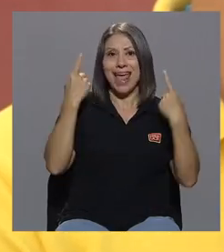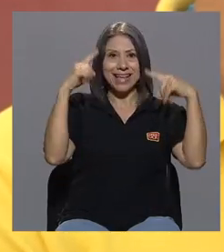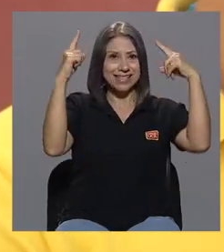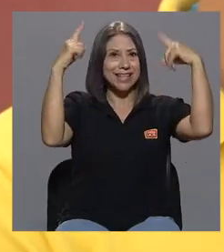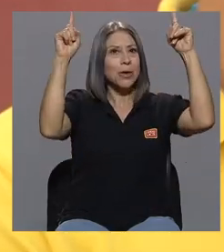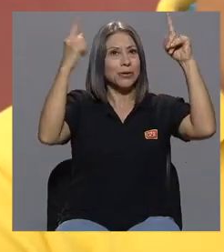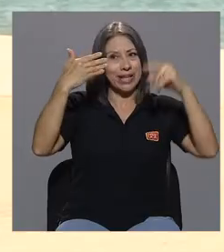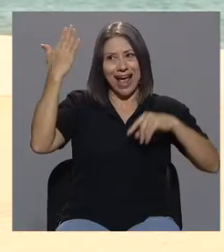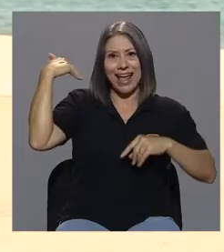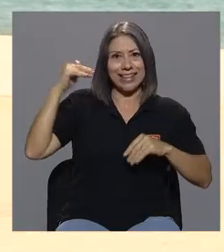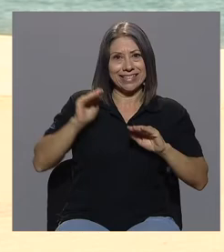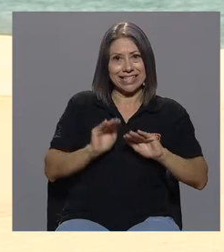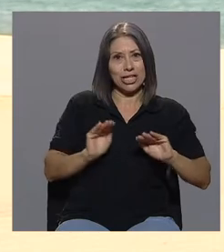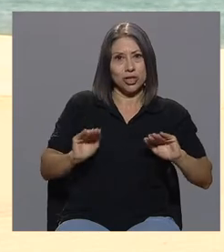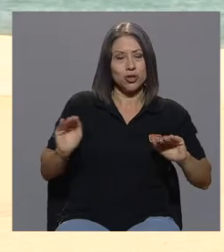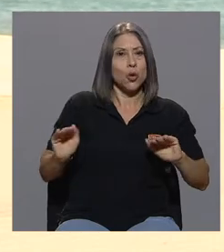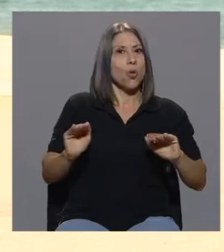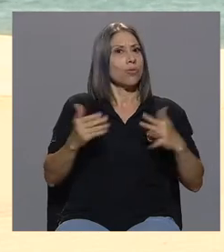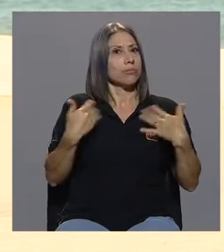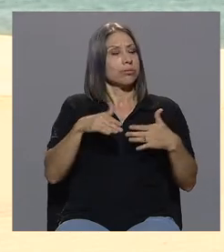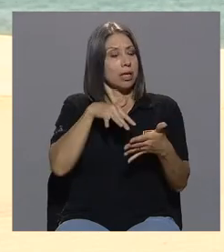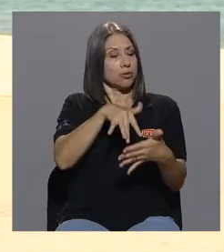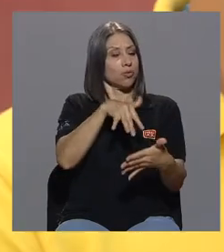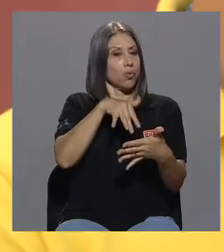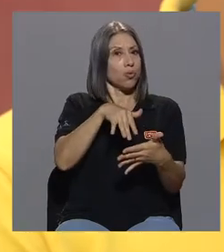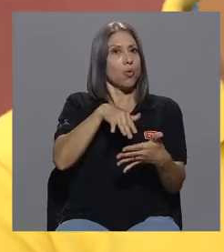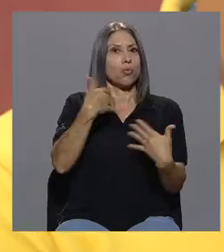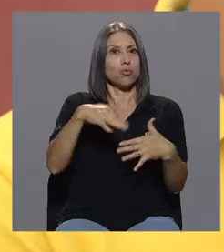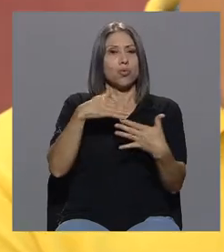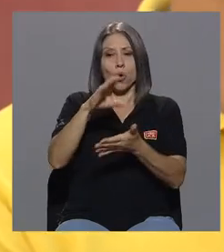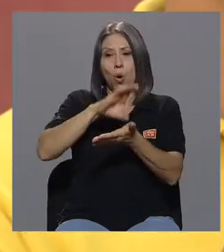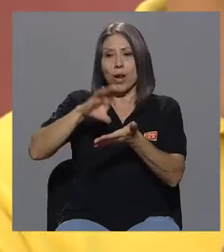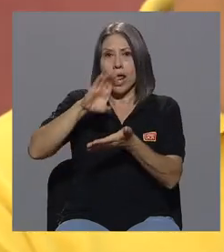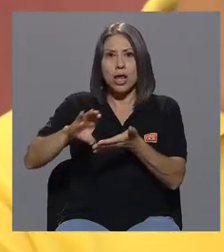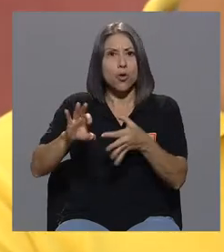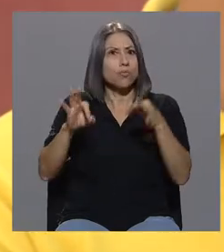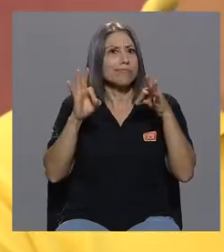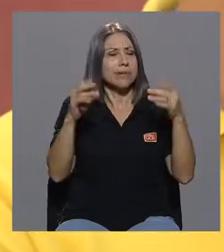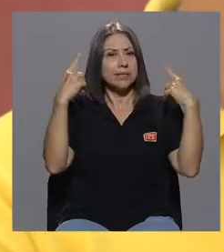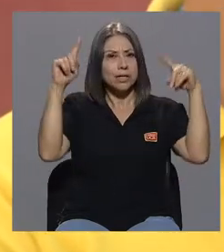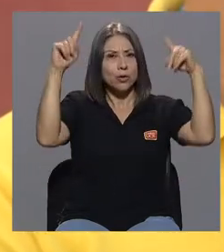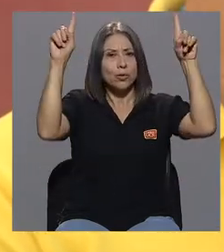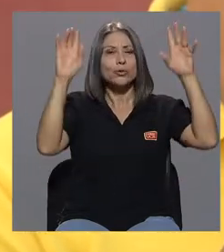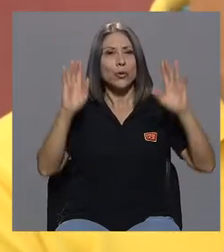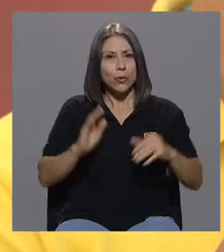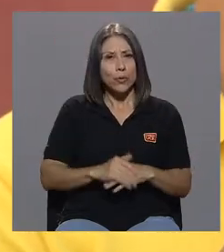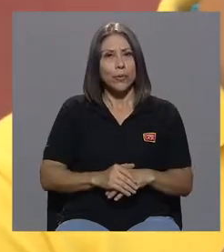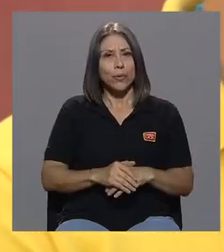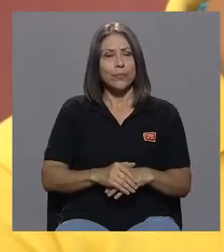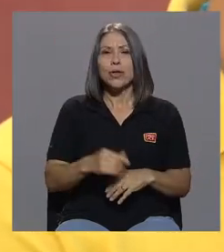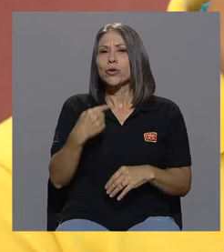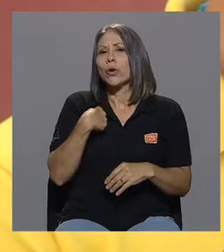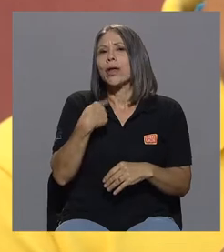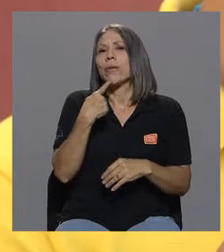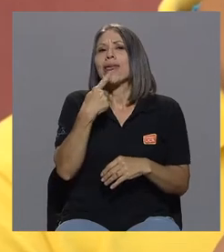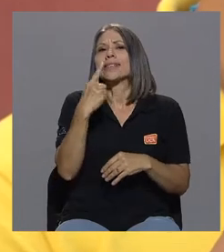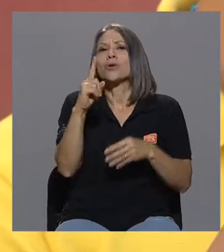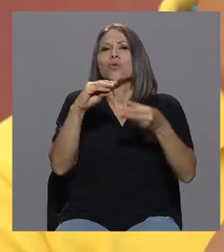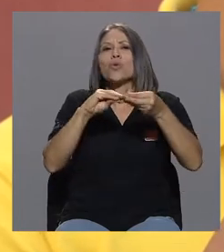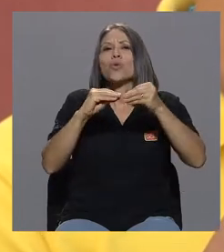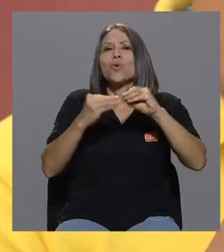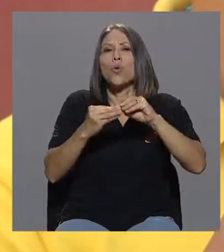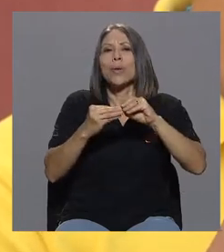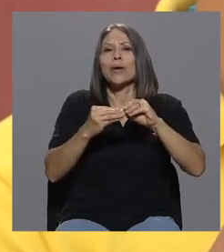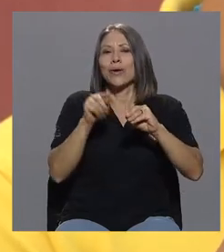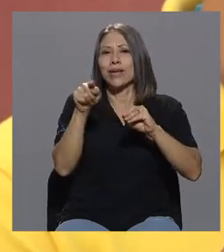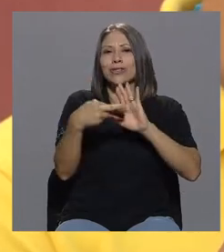exitoso colegio. Tanto así que le voy a decir un, digamos, un número que a usted le va a representar mucho.